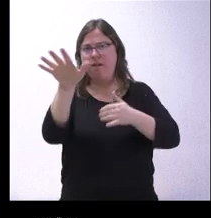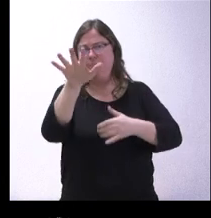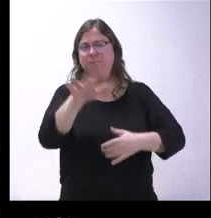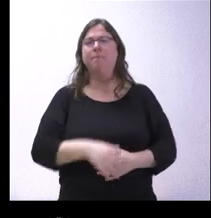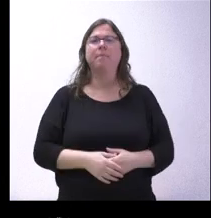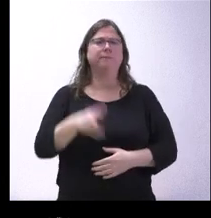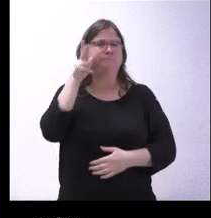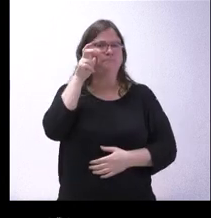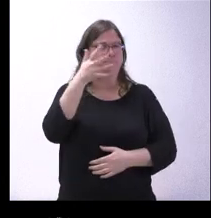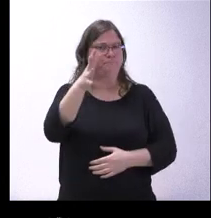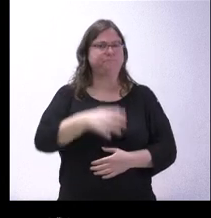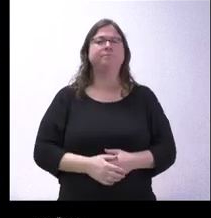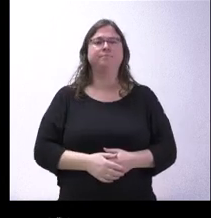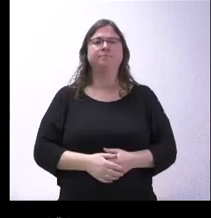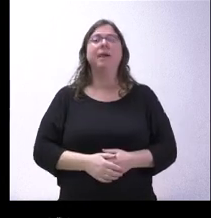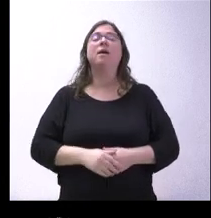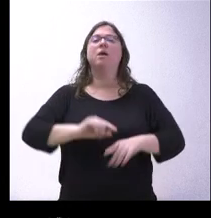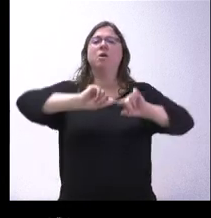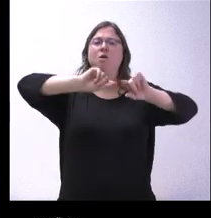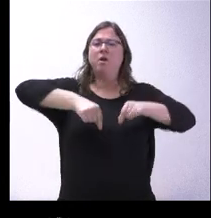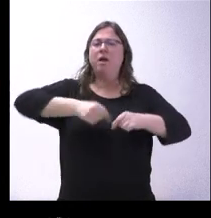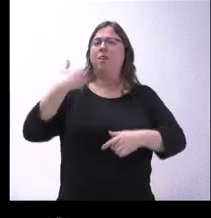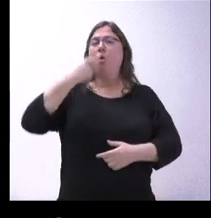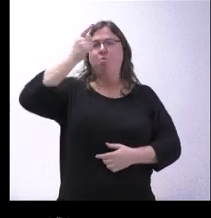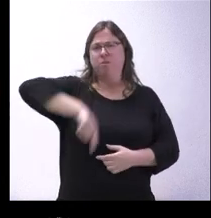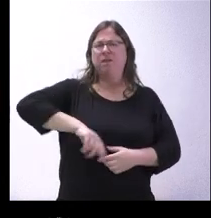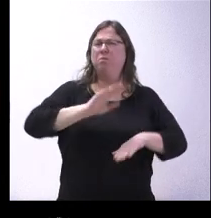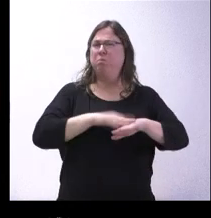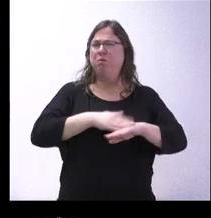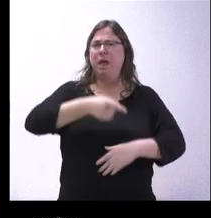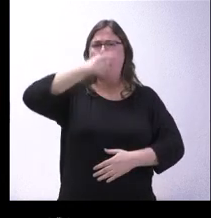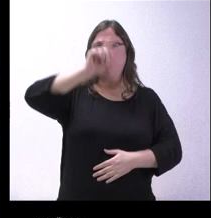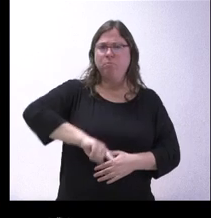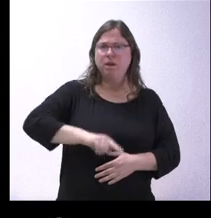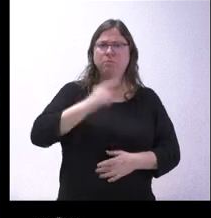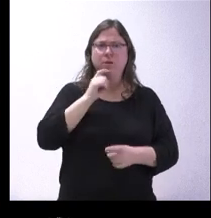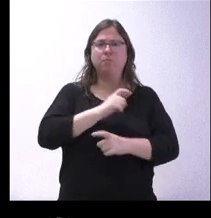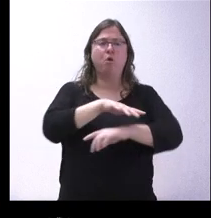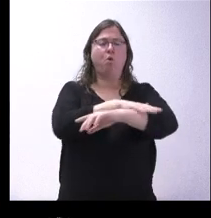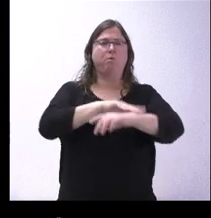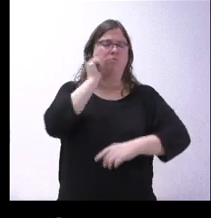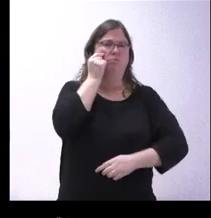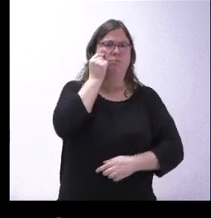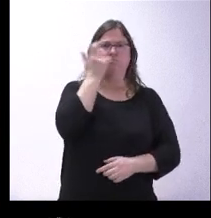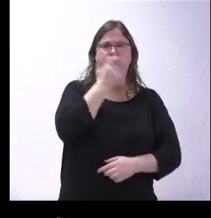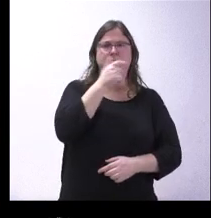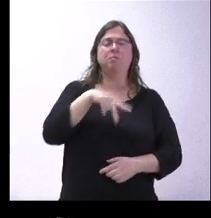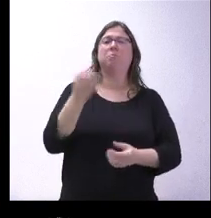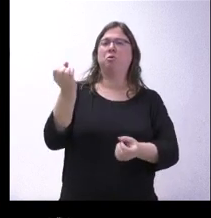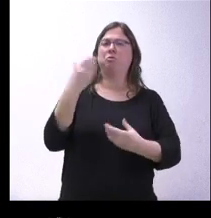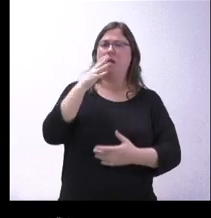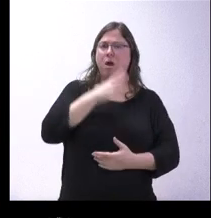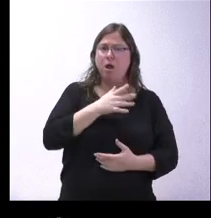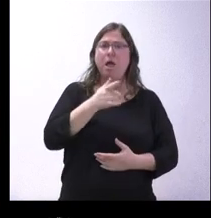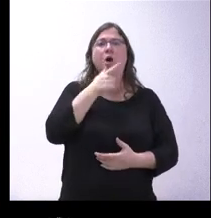el consejero los ha firmado hace un mes. Primero, saber por qué tardan un mes en llegar al conocimiento del Gobierno autonómico. Nos lo contaron entonces y nos lo